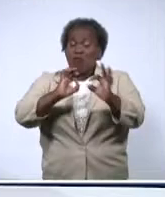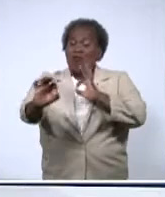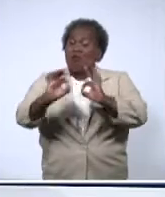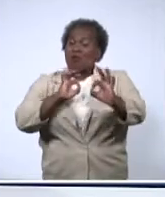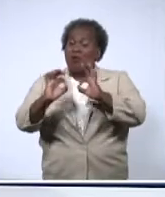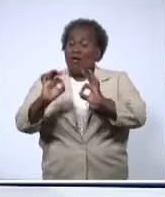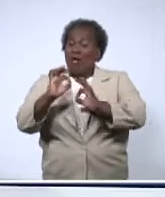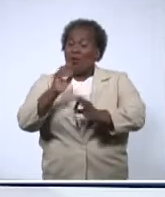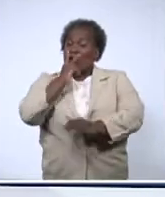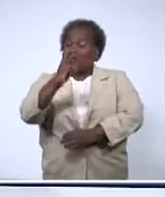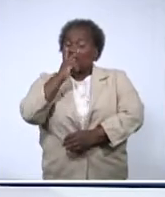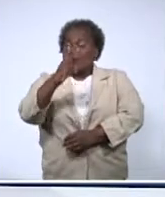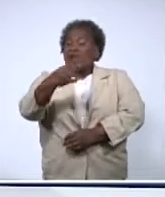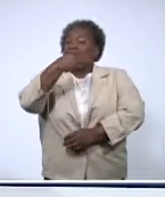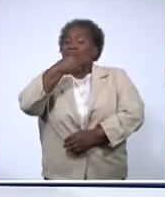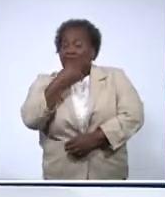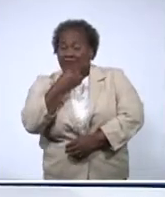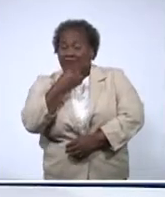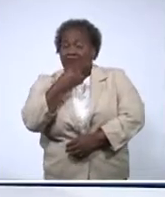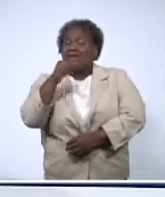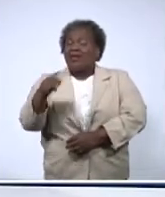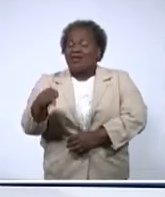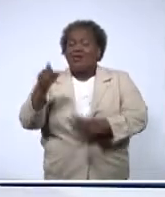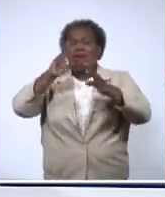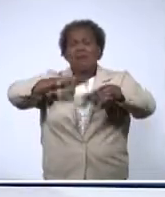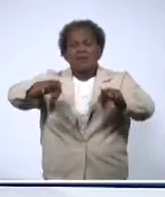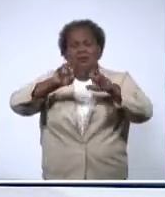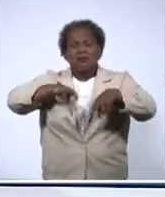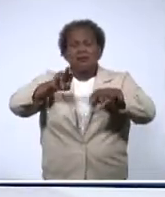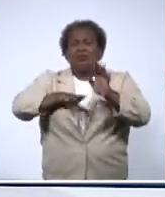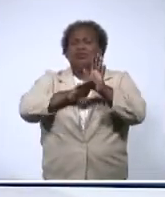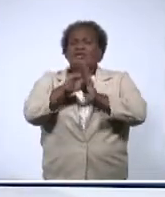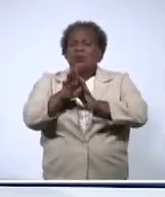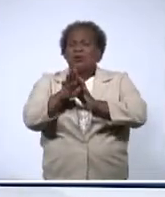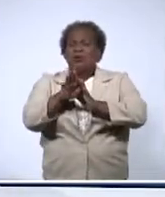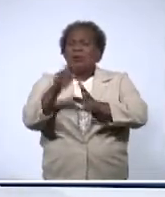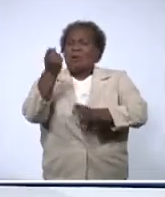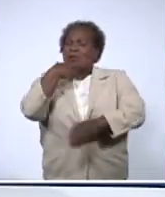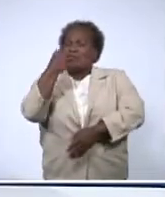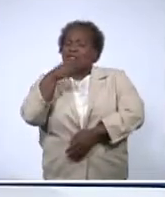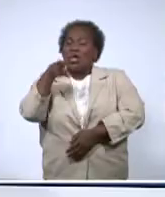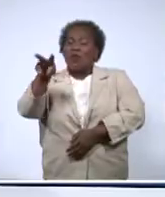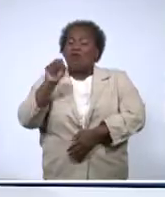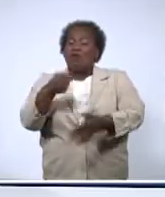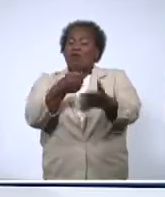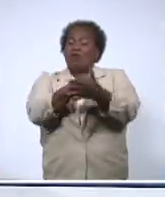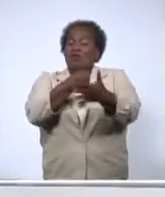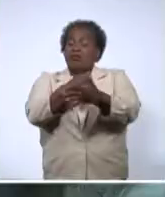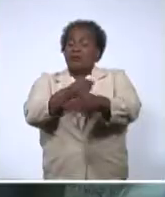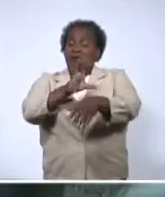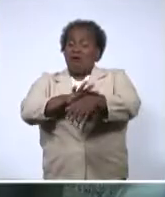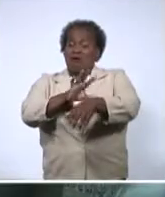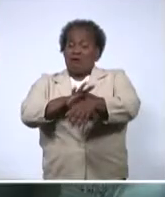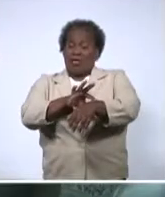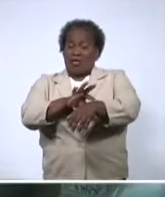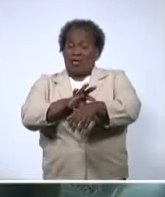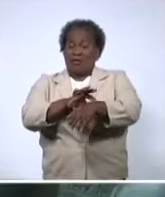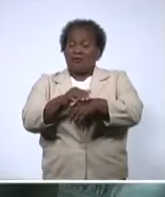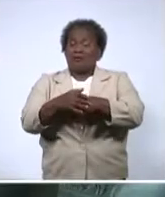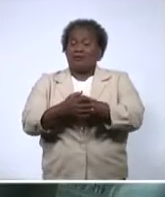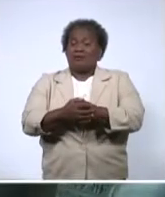atención a adultos mayores, investigación y desarrollo, nuevos medicamentos y el enfrentamiento a enfermedades transmisibles y no transmisibles.